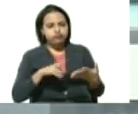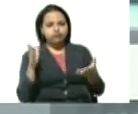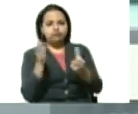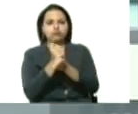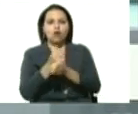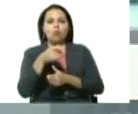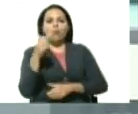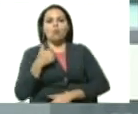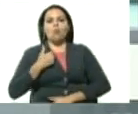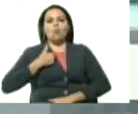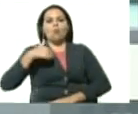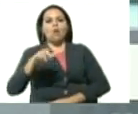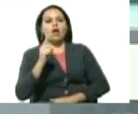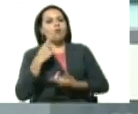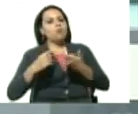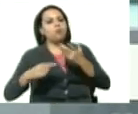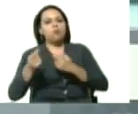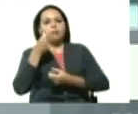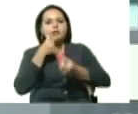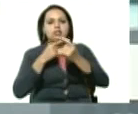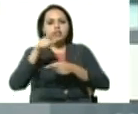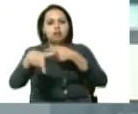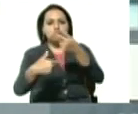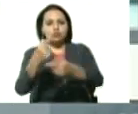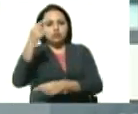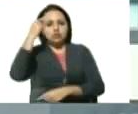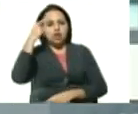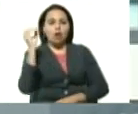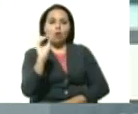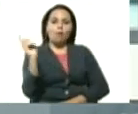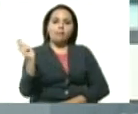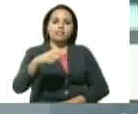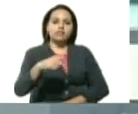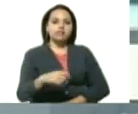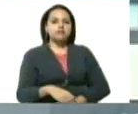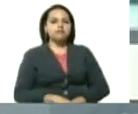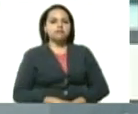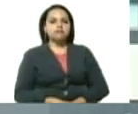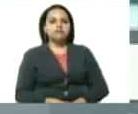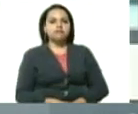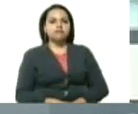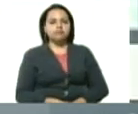terapéutica que aparezca en los próximos días o meses adelante presidente